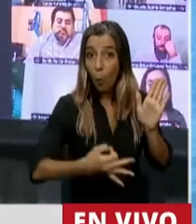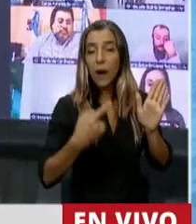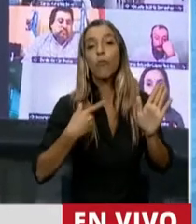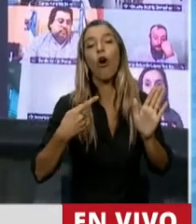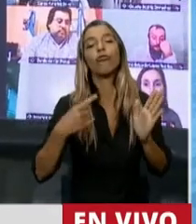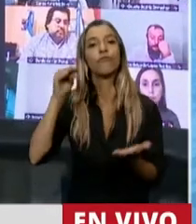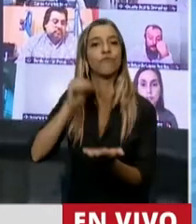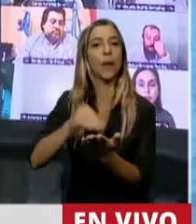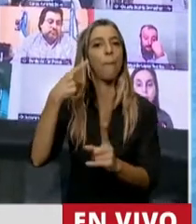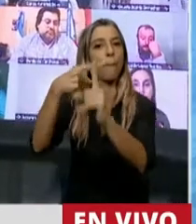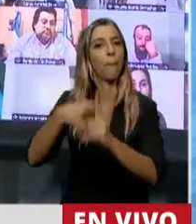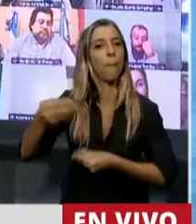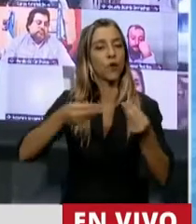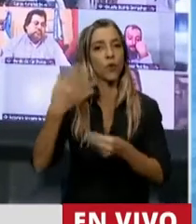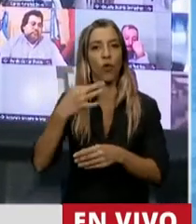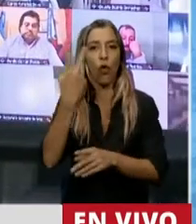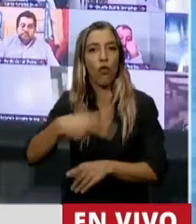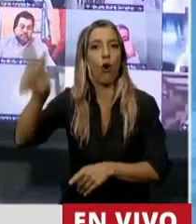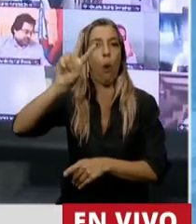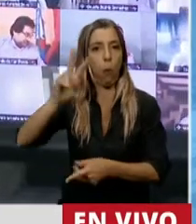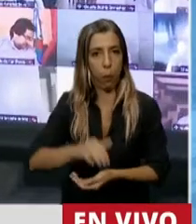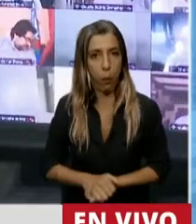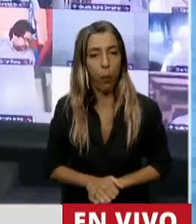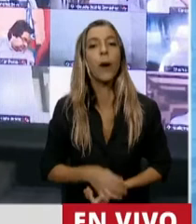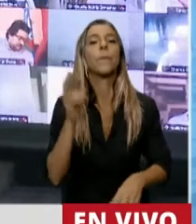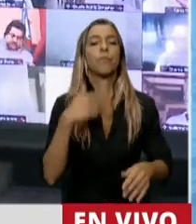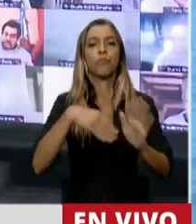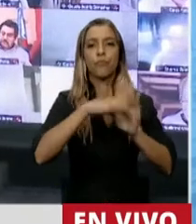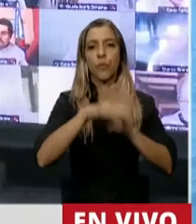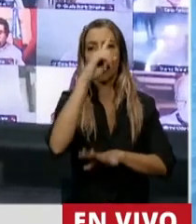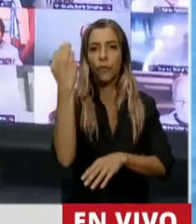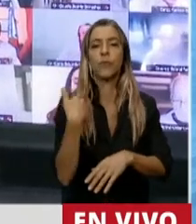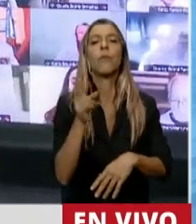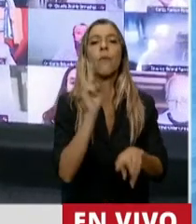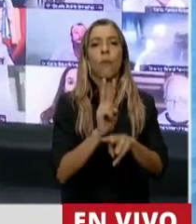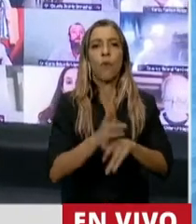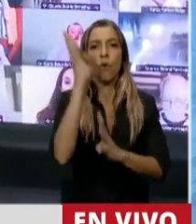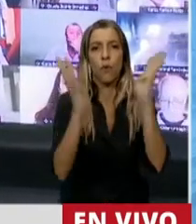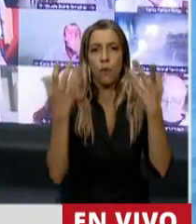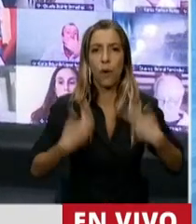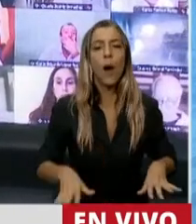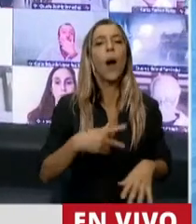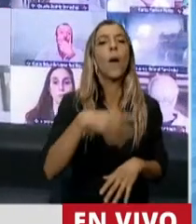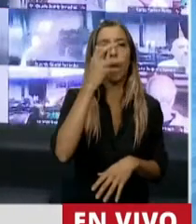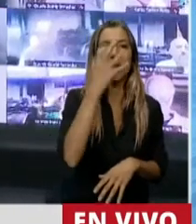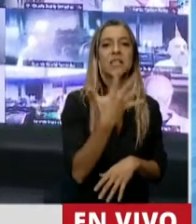el doble. Programa Nacional de Protección de Bosque Nativo, 2021, 25 mil millones de pesos.